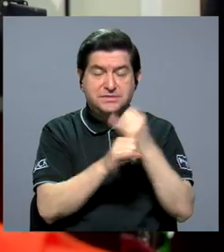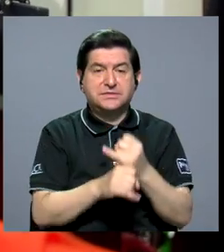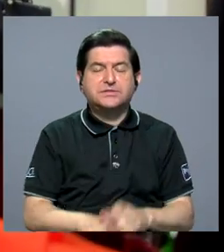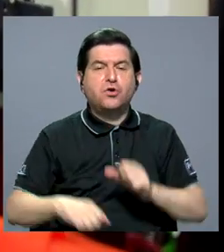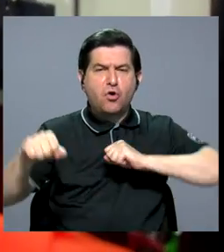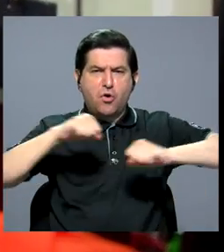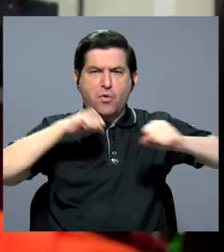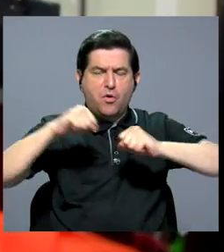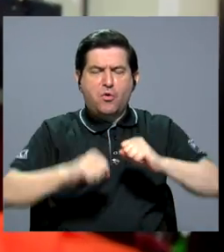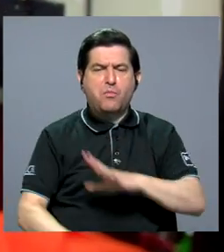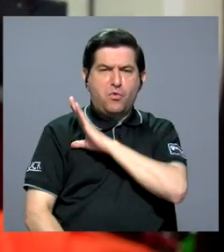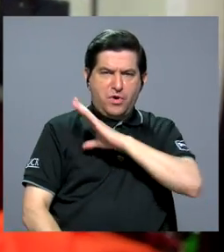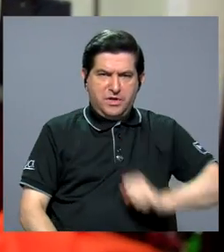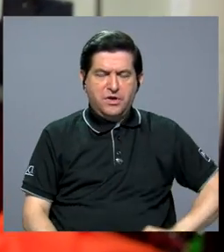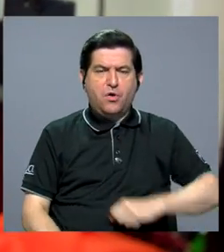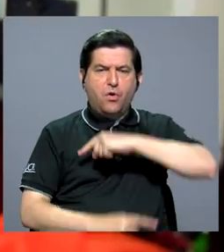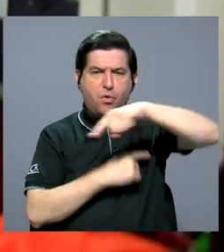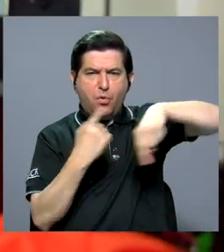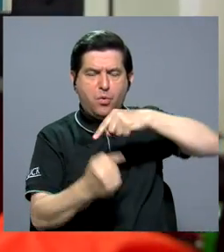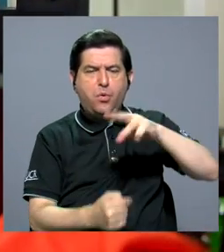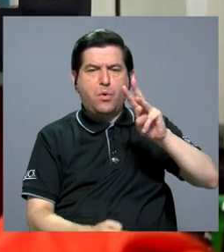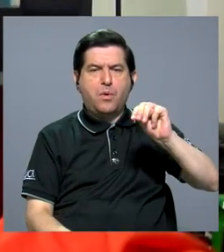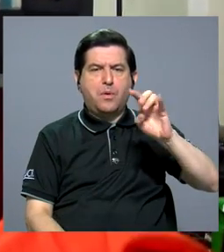en el terremoto de El Salvador o el huracán Mich.